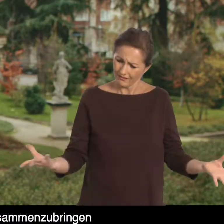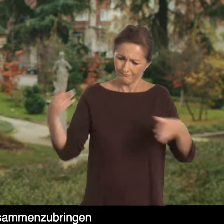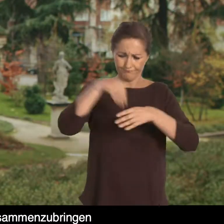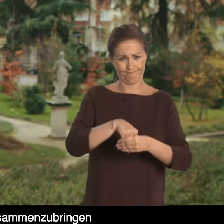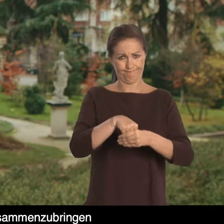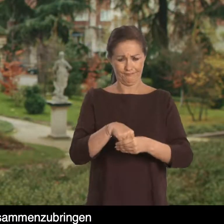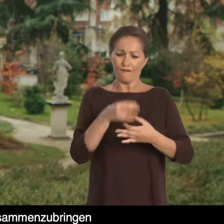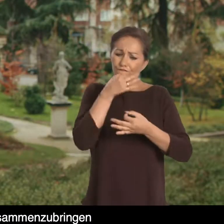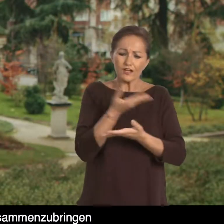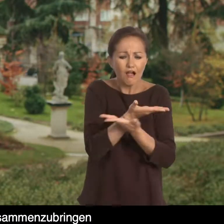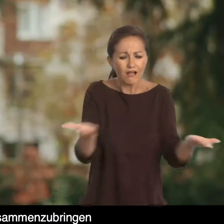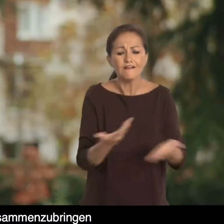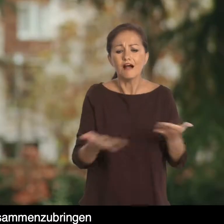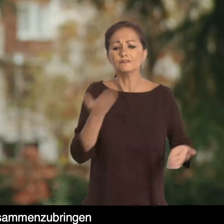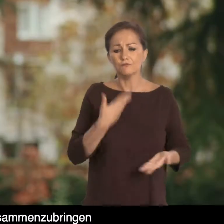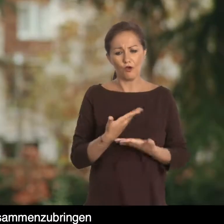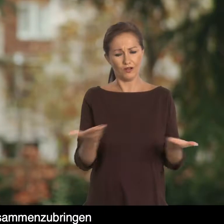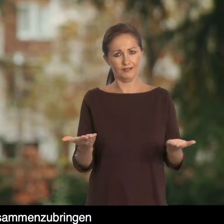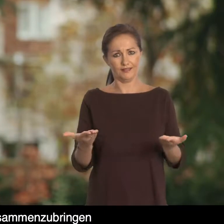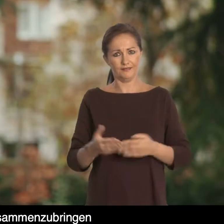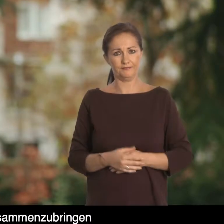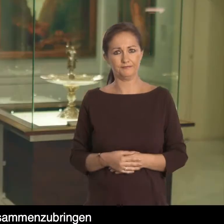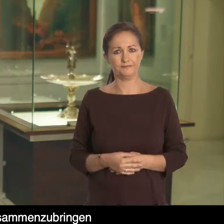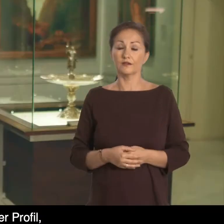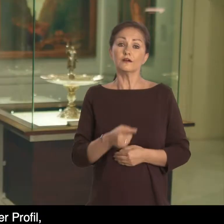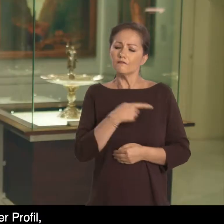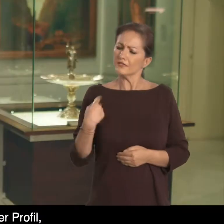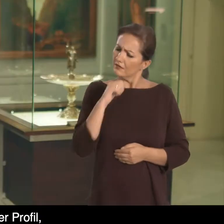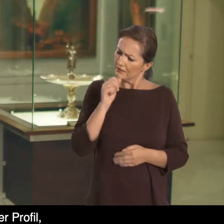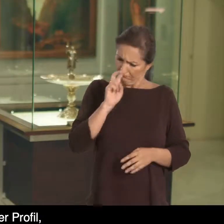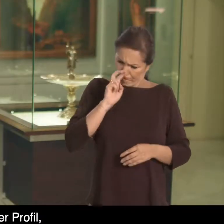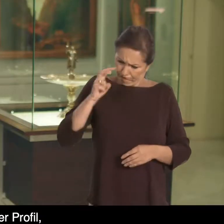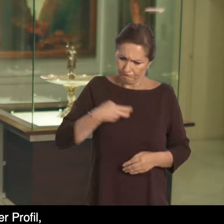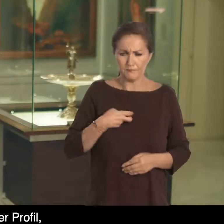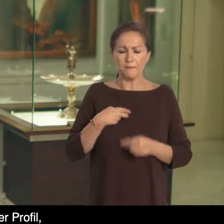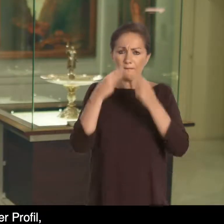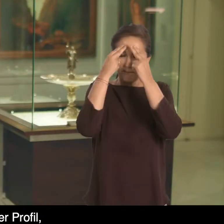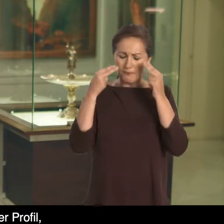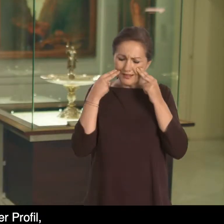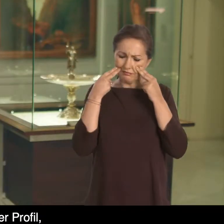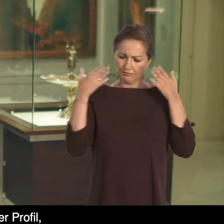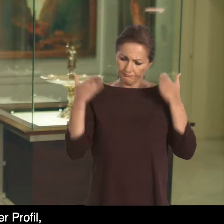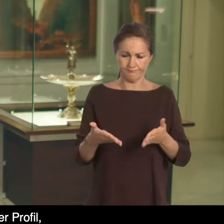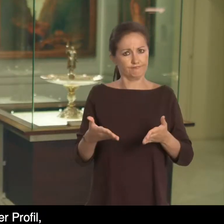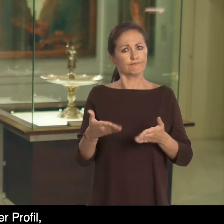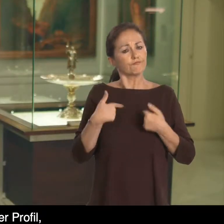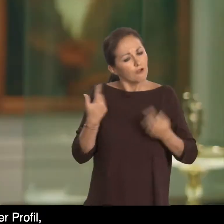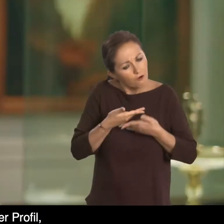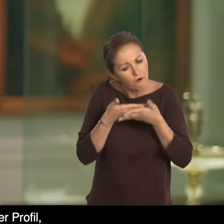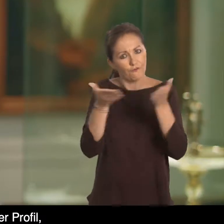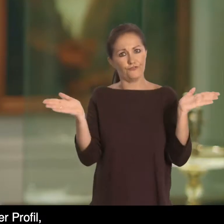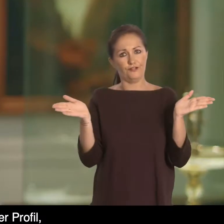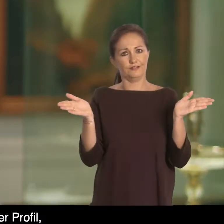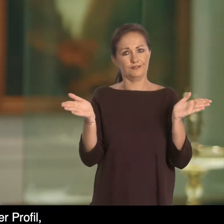en nosotros, ni siquiera en nuestro perfil de personas,